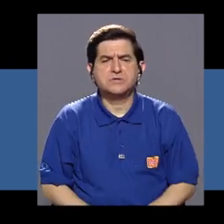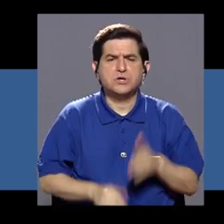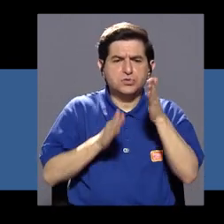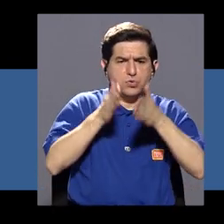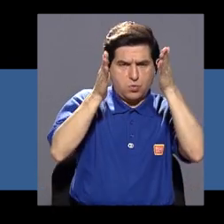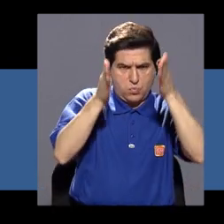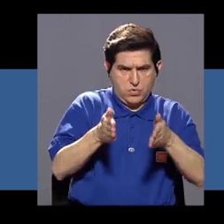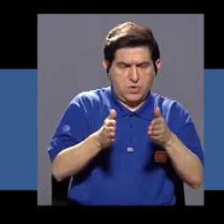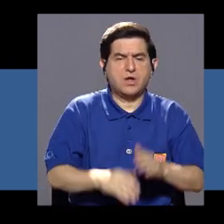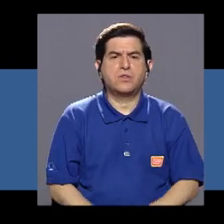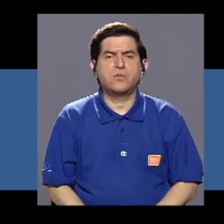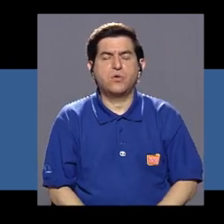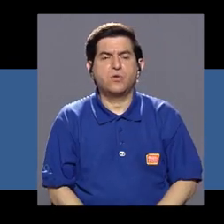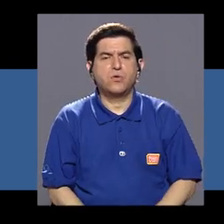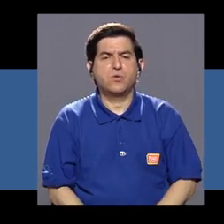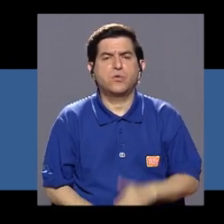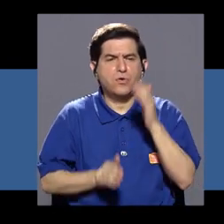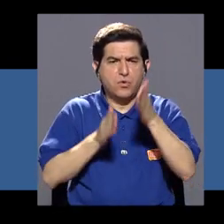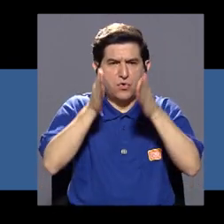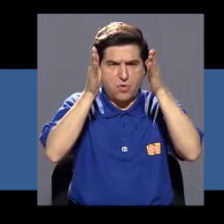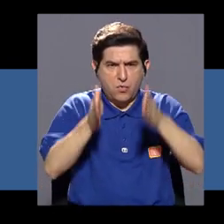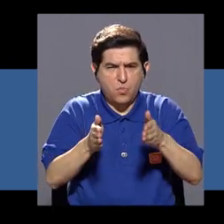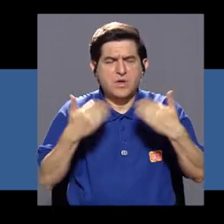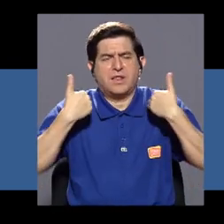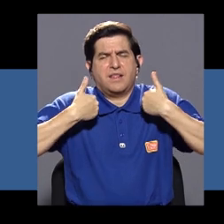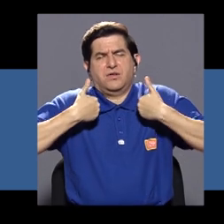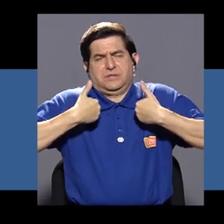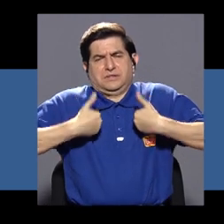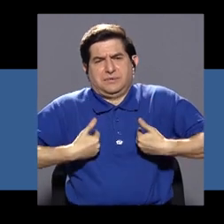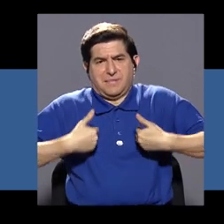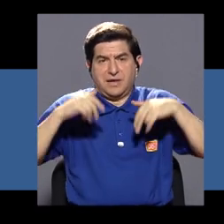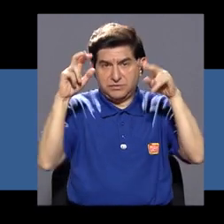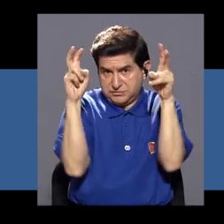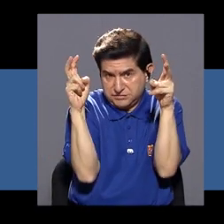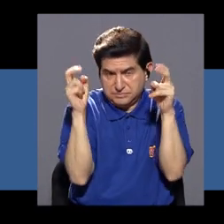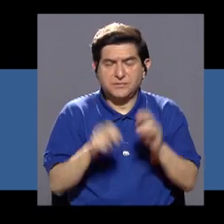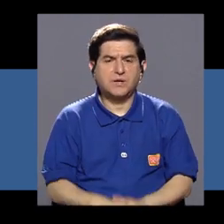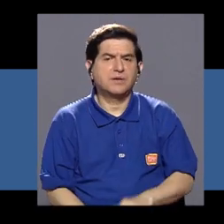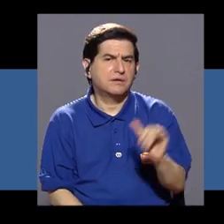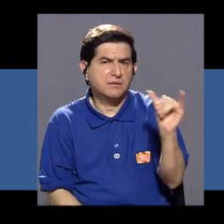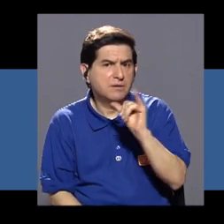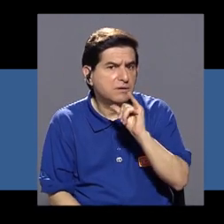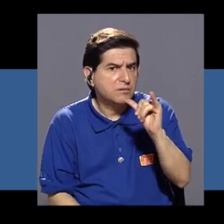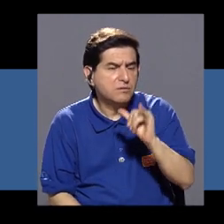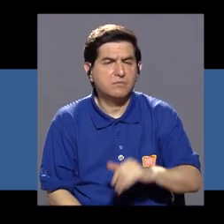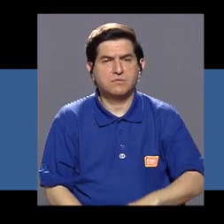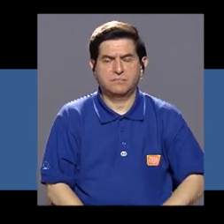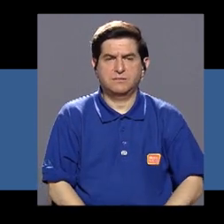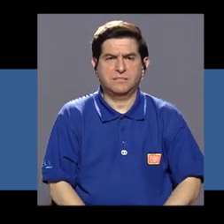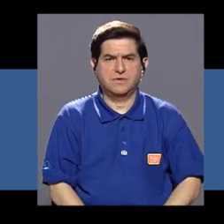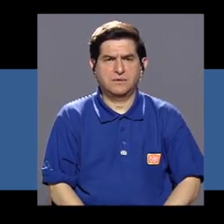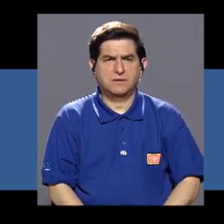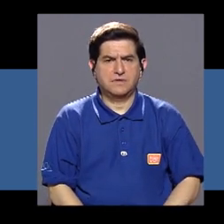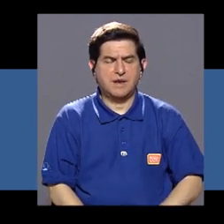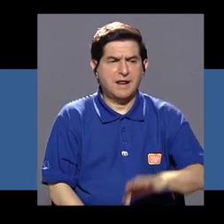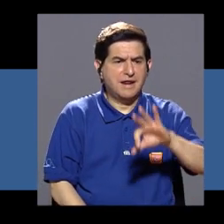cuidadores, como el cuidador, este, quemado, también, este,